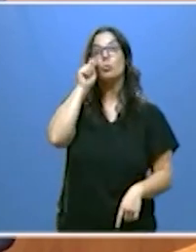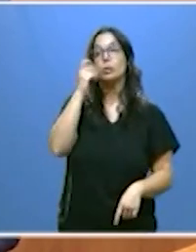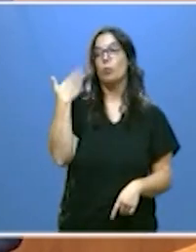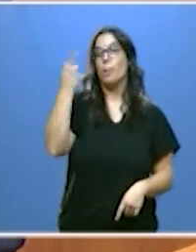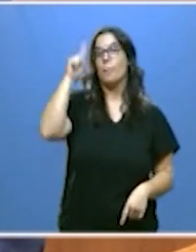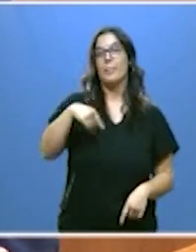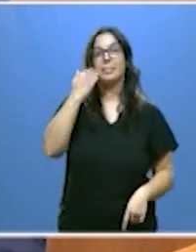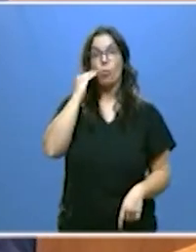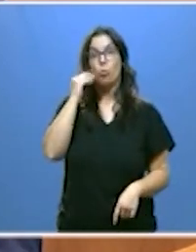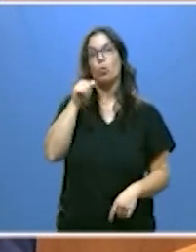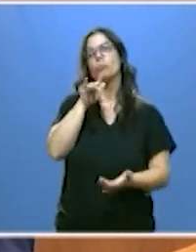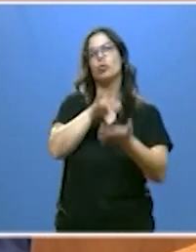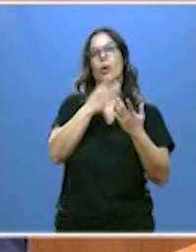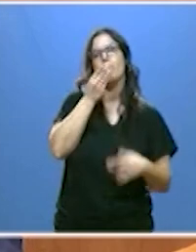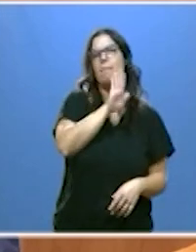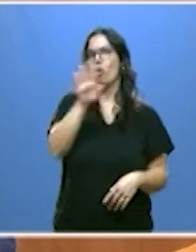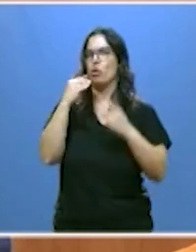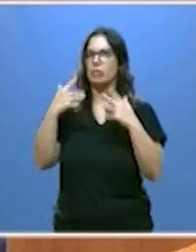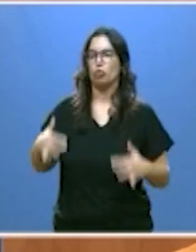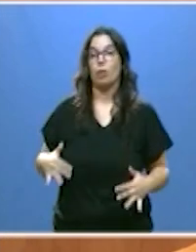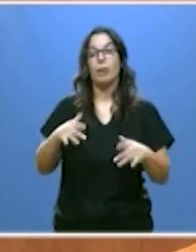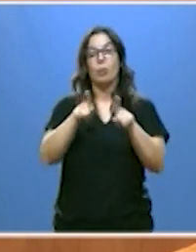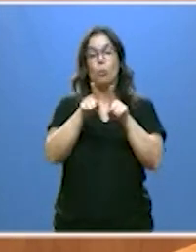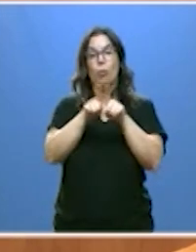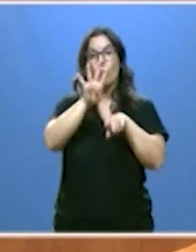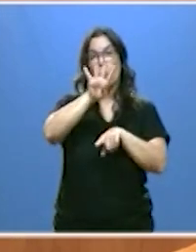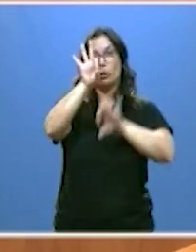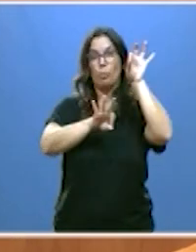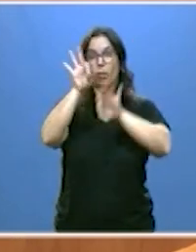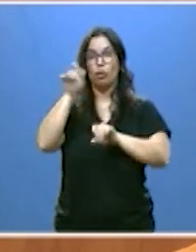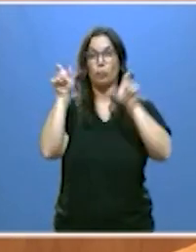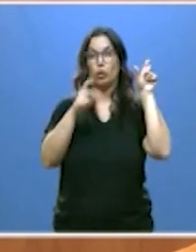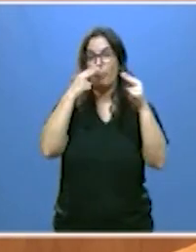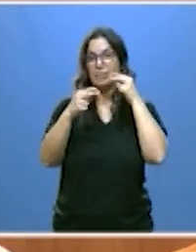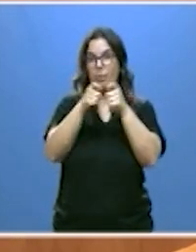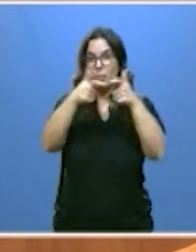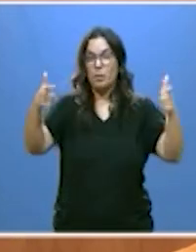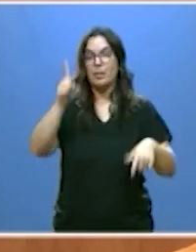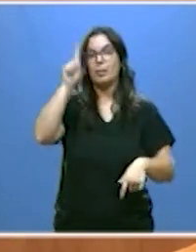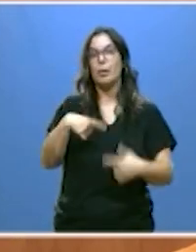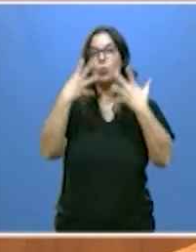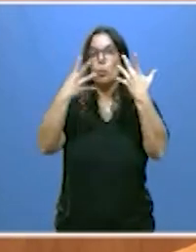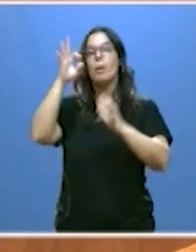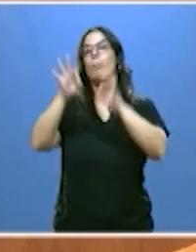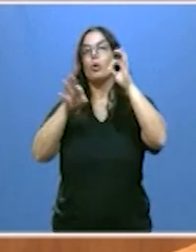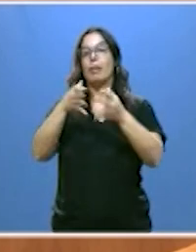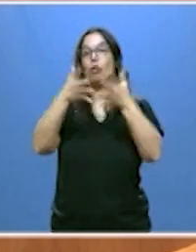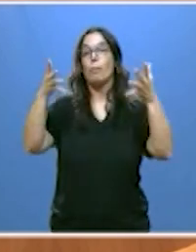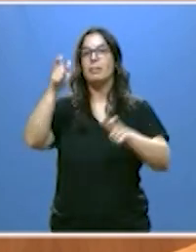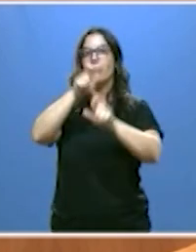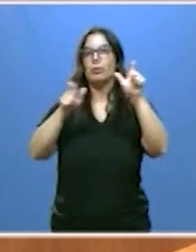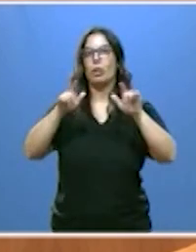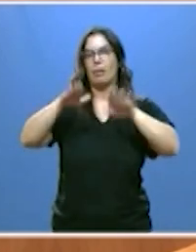julio fue el mejor de nuestra historia con un 4% más de visitantes y un 9% más de pernoctaciones